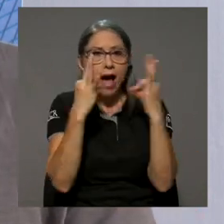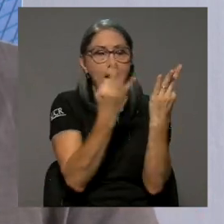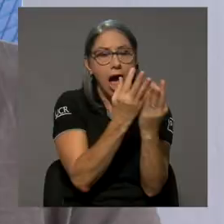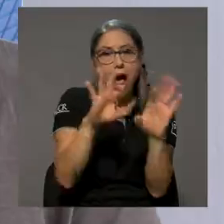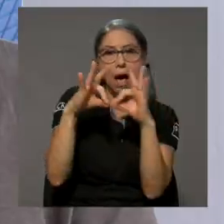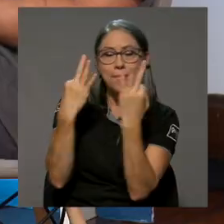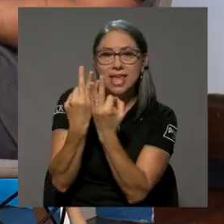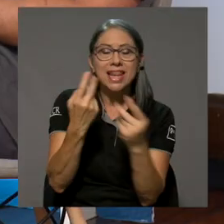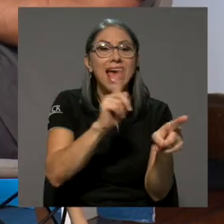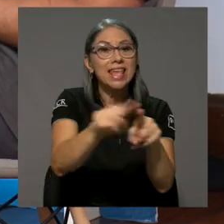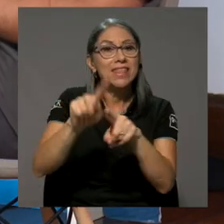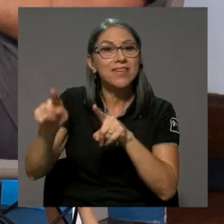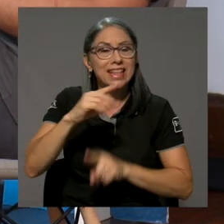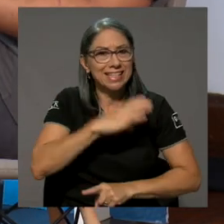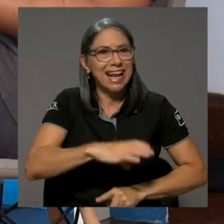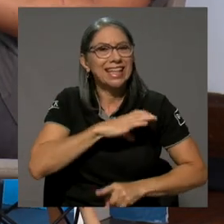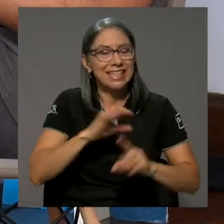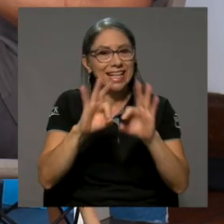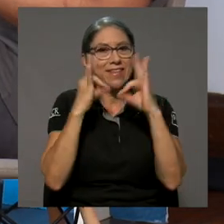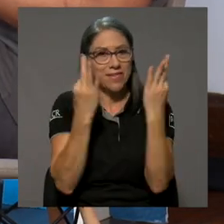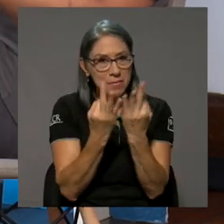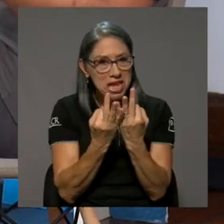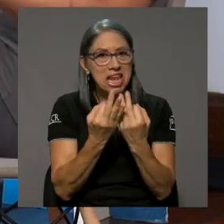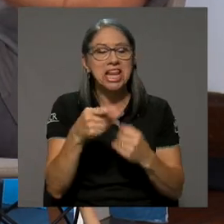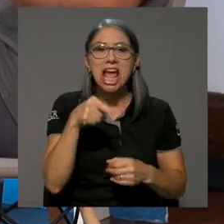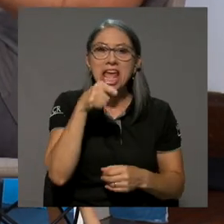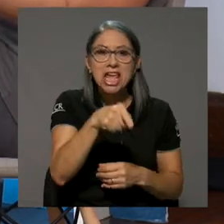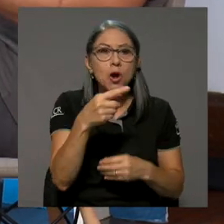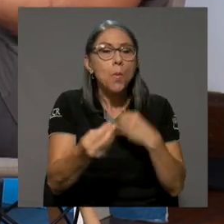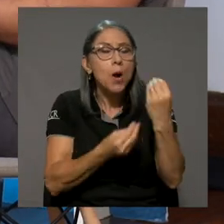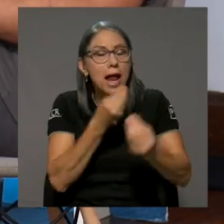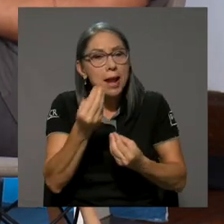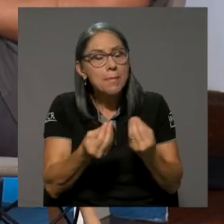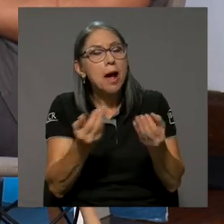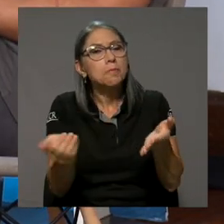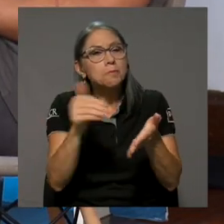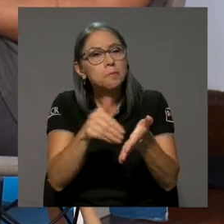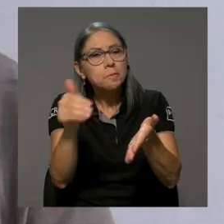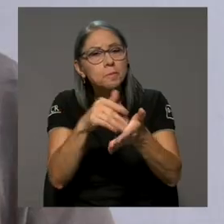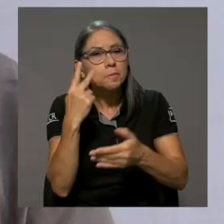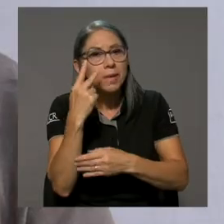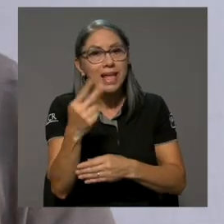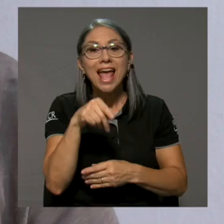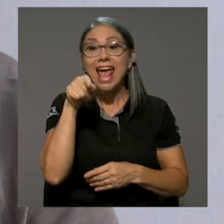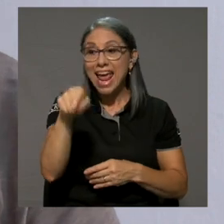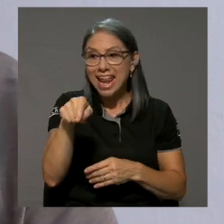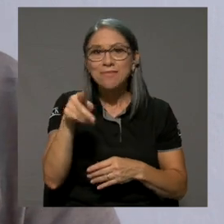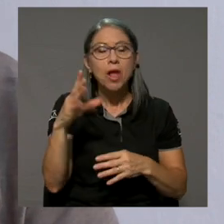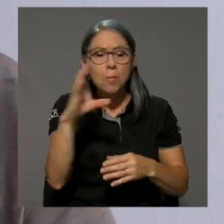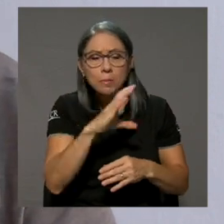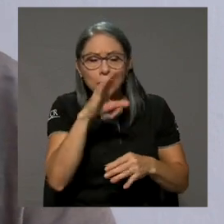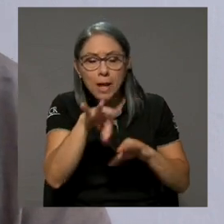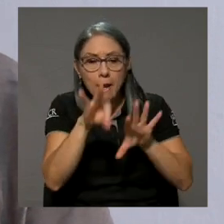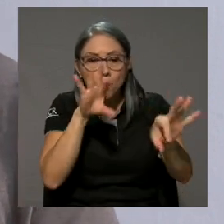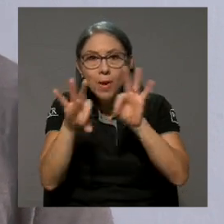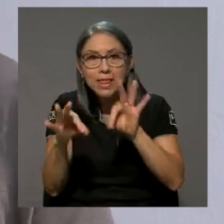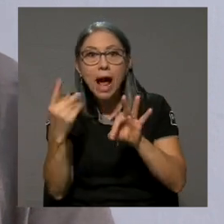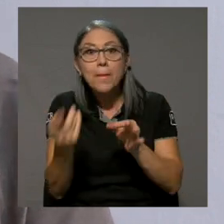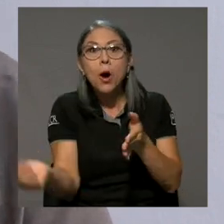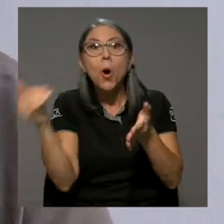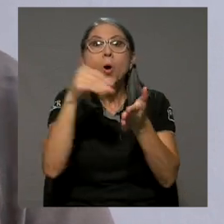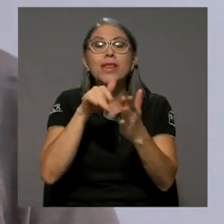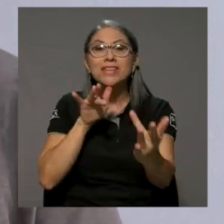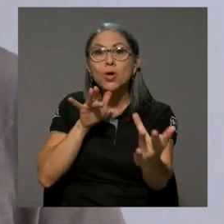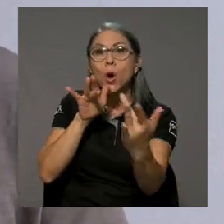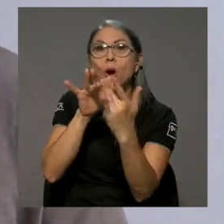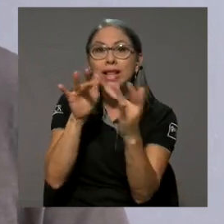familia y entre las particularidades de esta familia y cómo él las va revisitando, ahí él encuentra las herramientas para poder